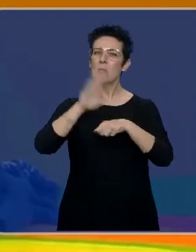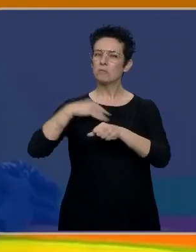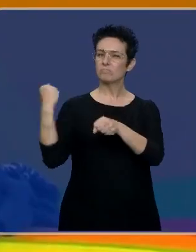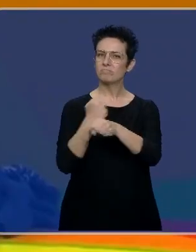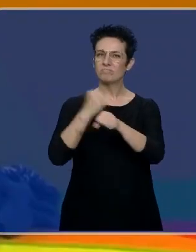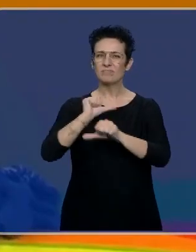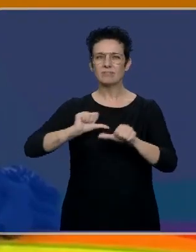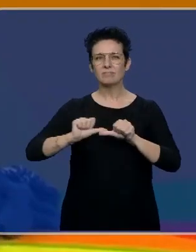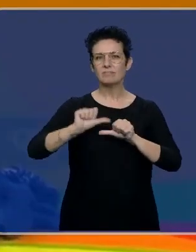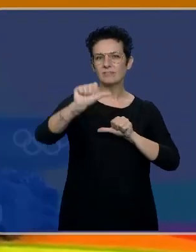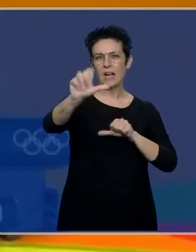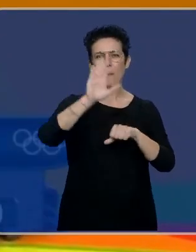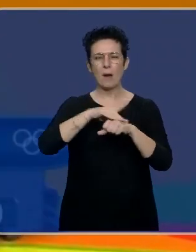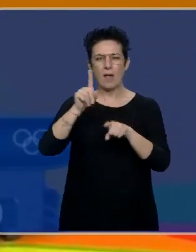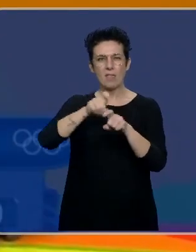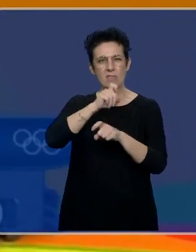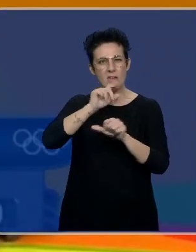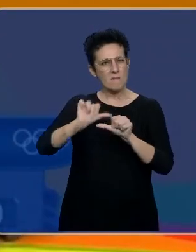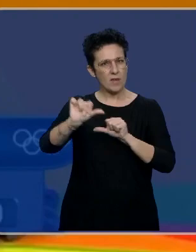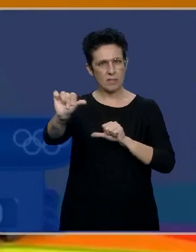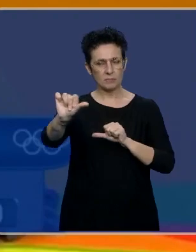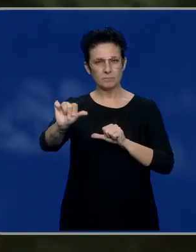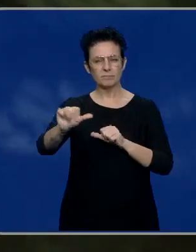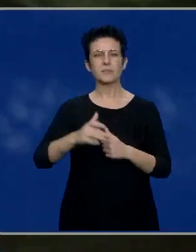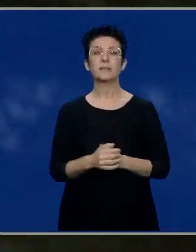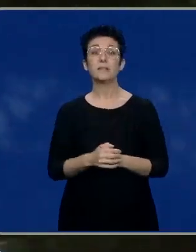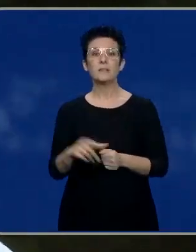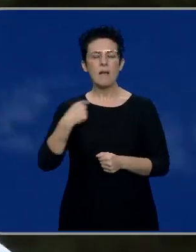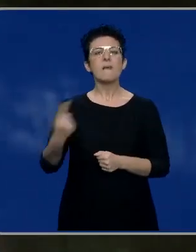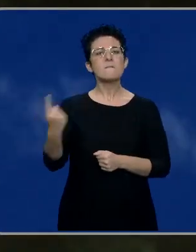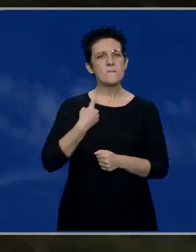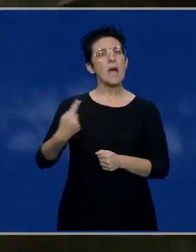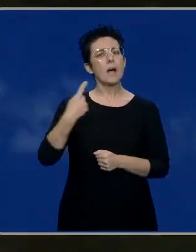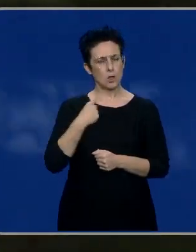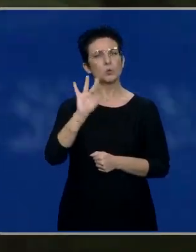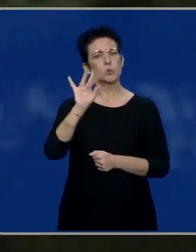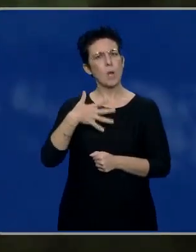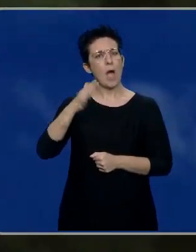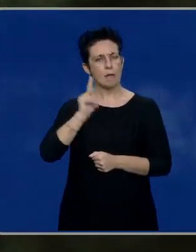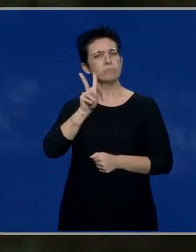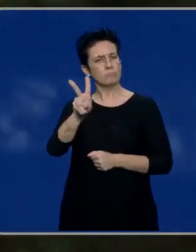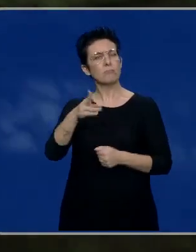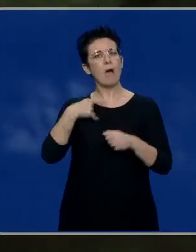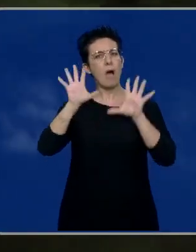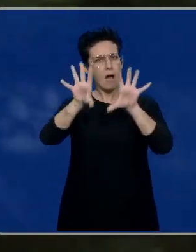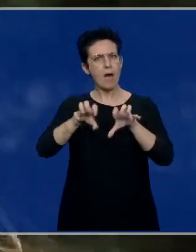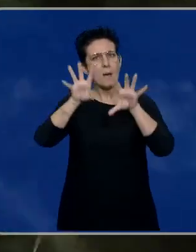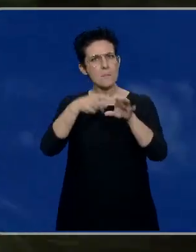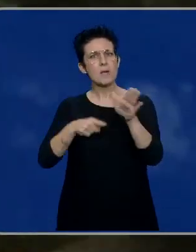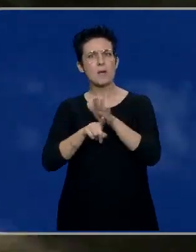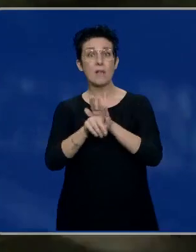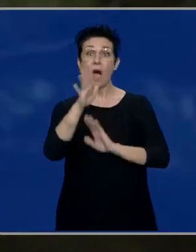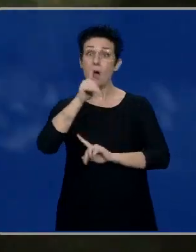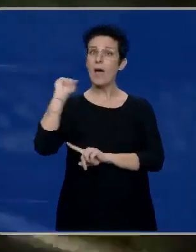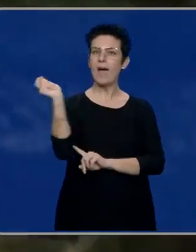resiliencia frente a las adversidades. El fracaso siempre está ha formado parte de mi proceso de aprendizaje y el éxito